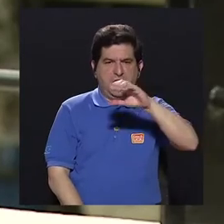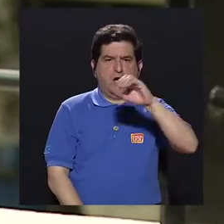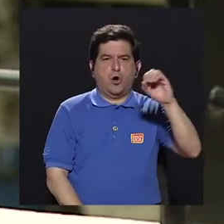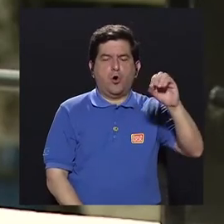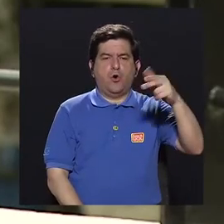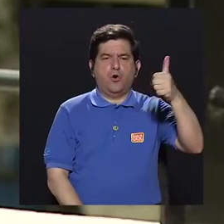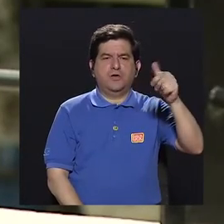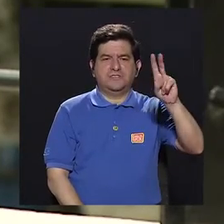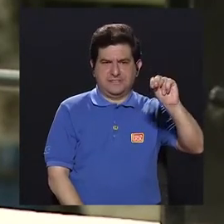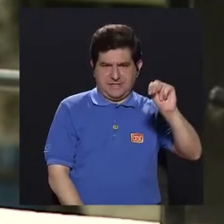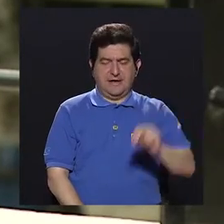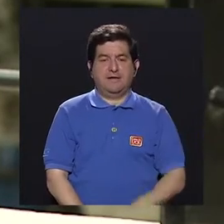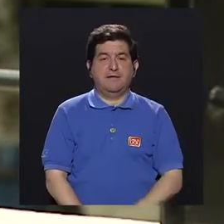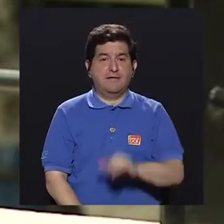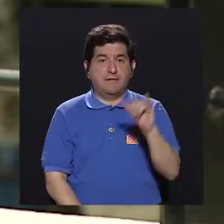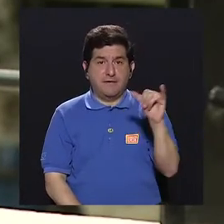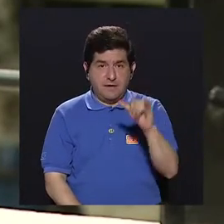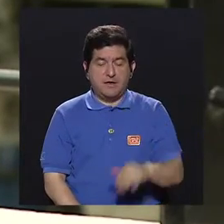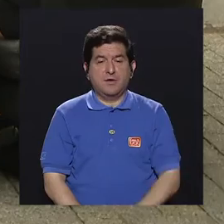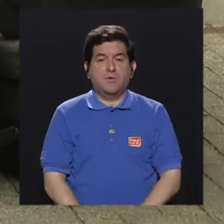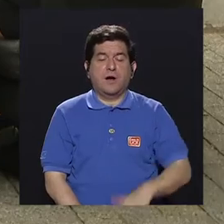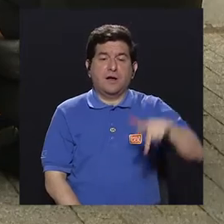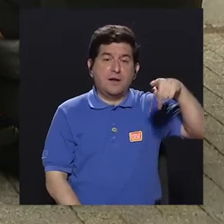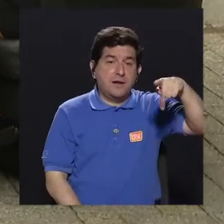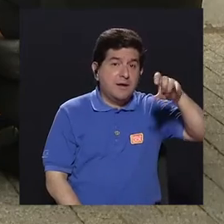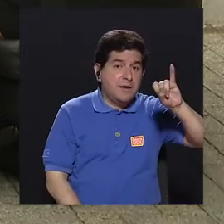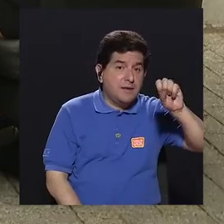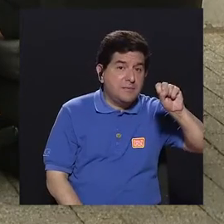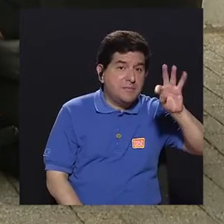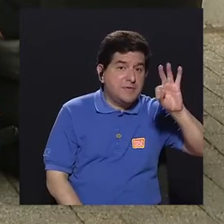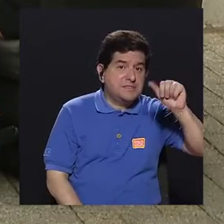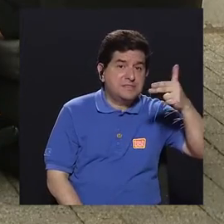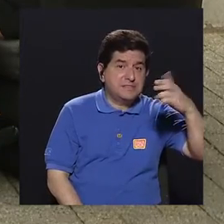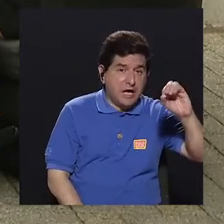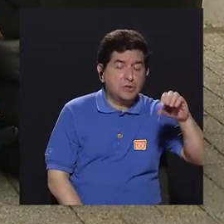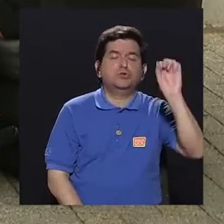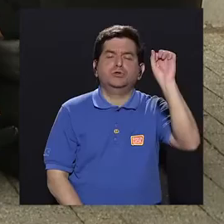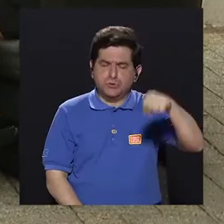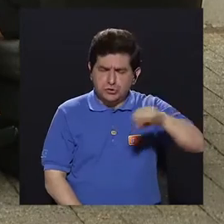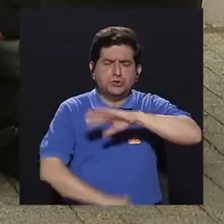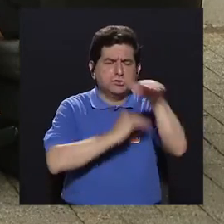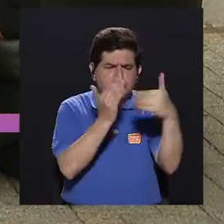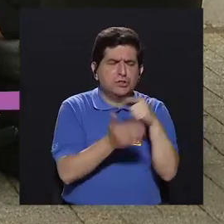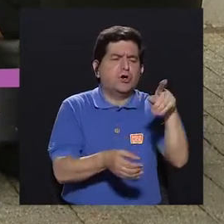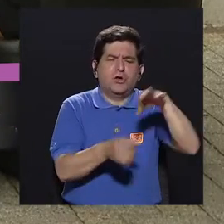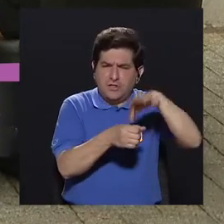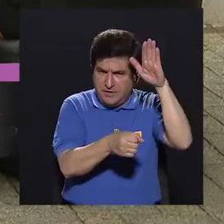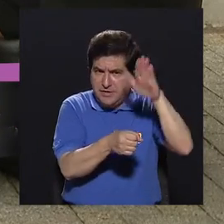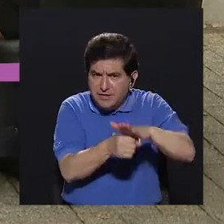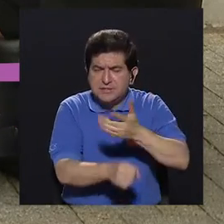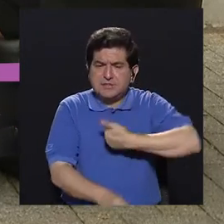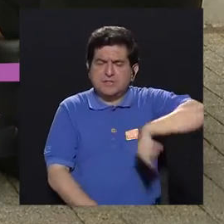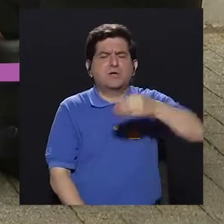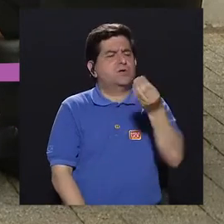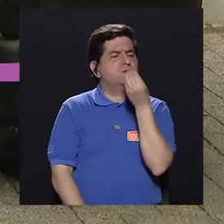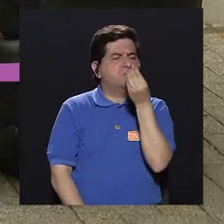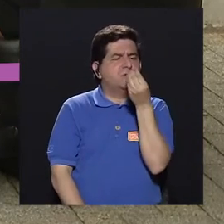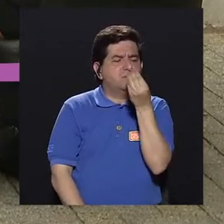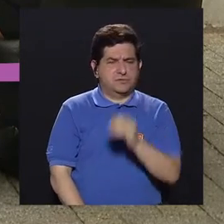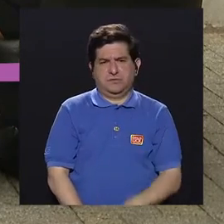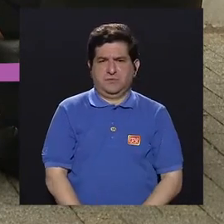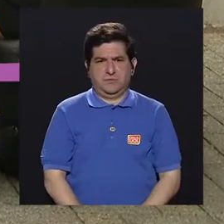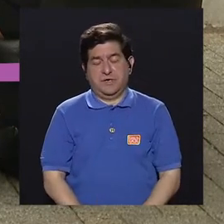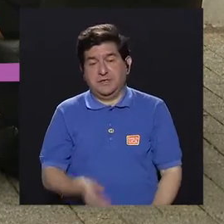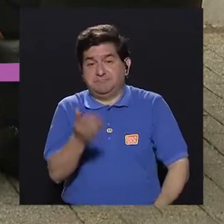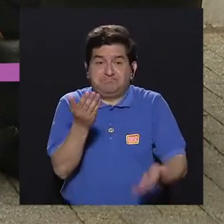¿verdad? Inclusive la jonjolí, los pistachos, ¿verdad? Todas estas semillas que nosotros comemos un